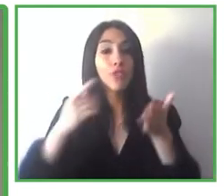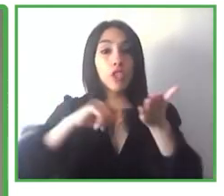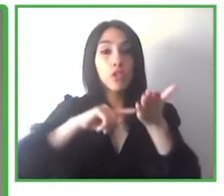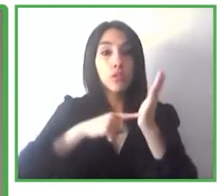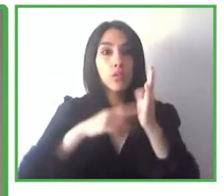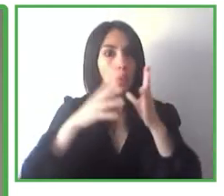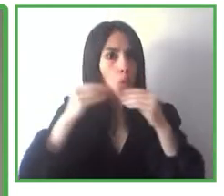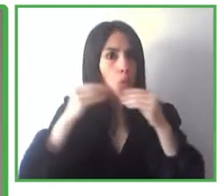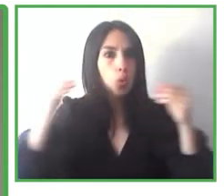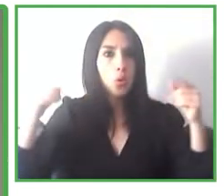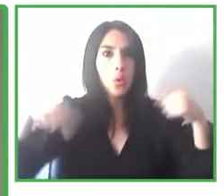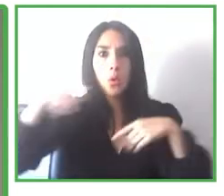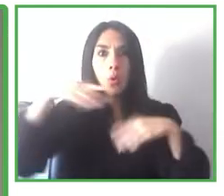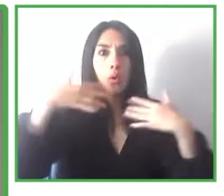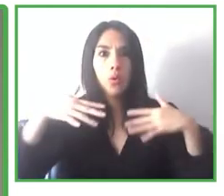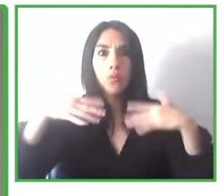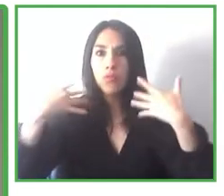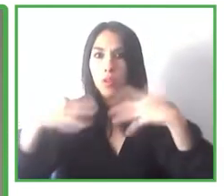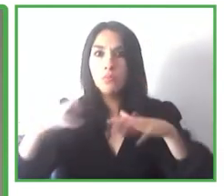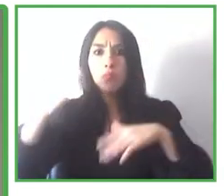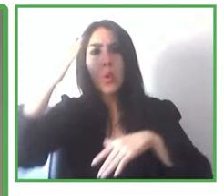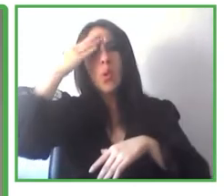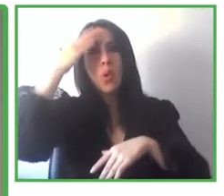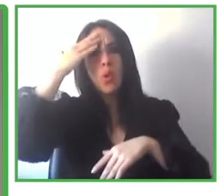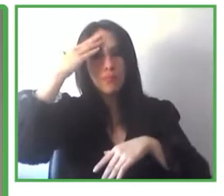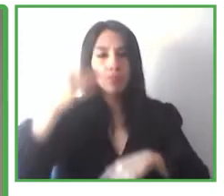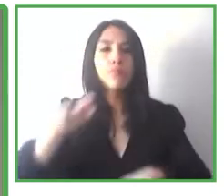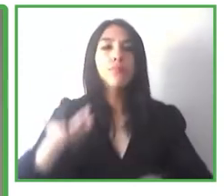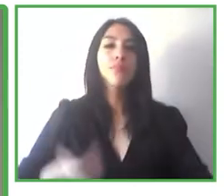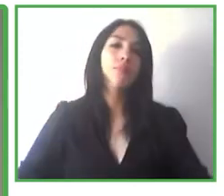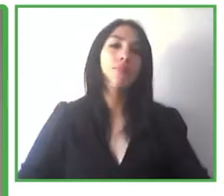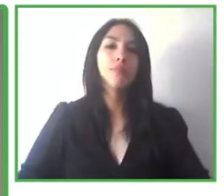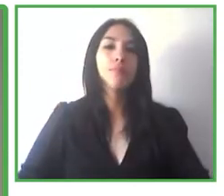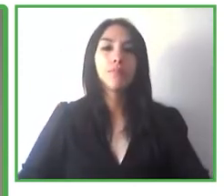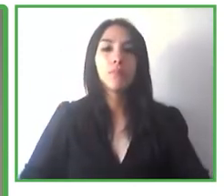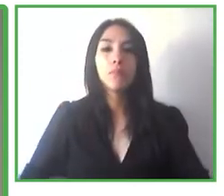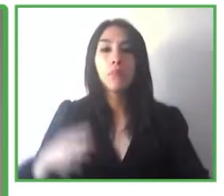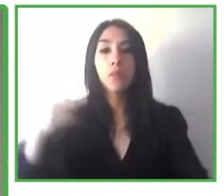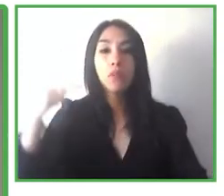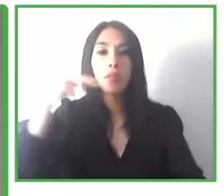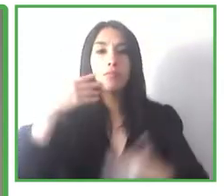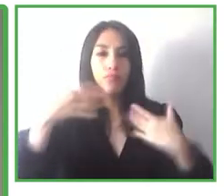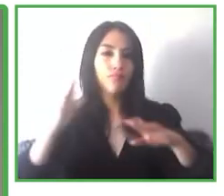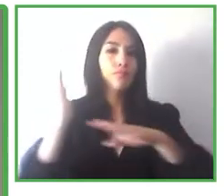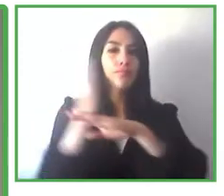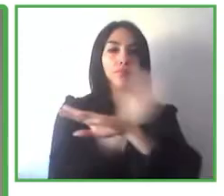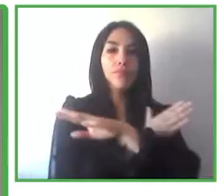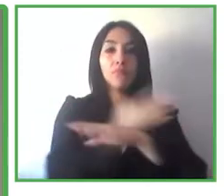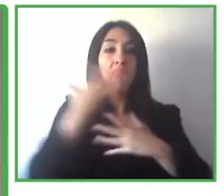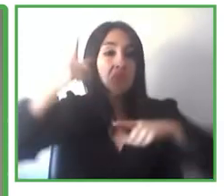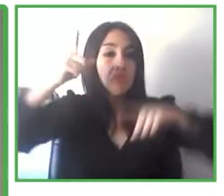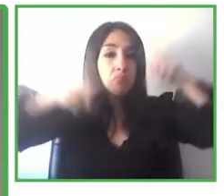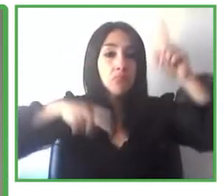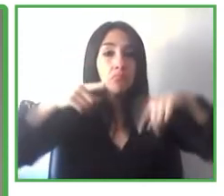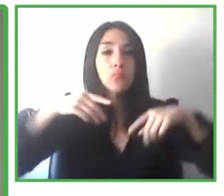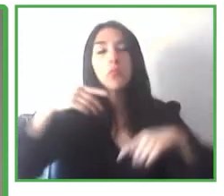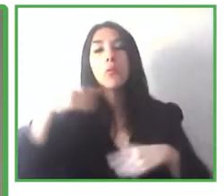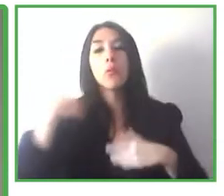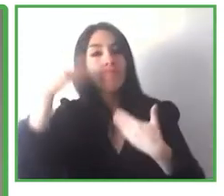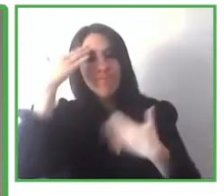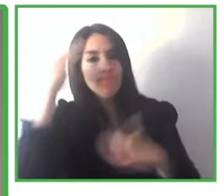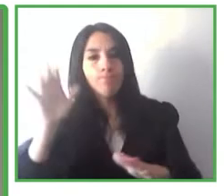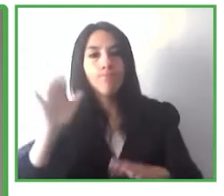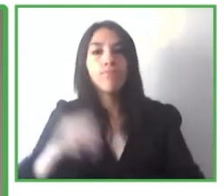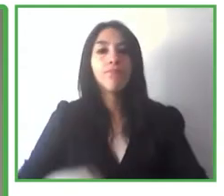estamos familiarizados con ellas y otras muchas que todavía no tanto y por tanto pues vamos a hacer un repaso de estas